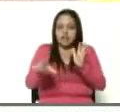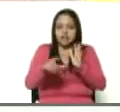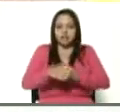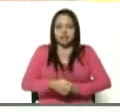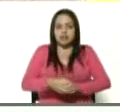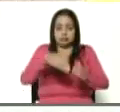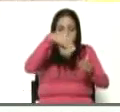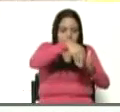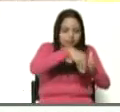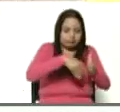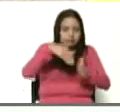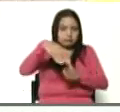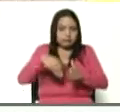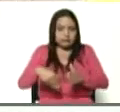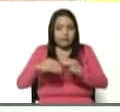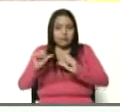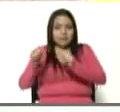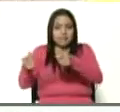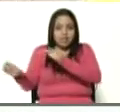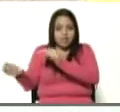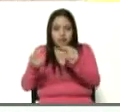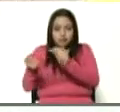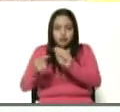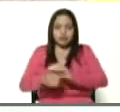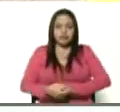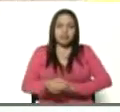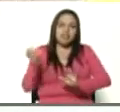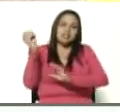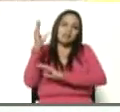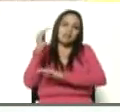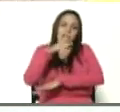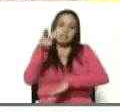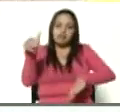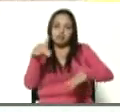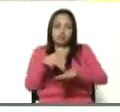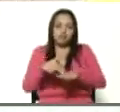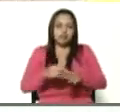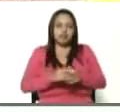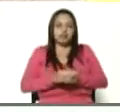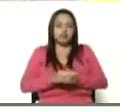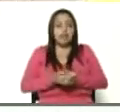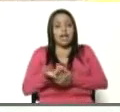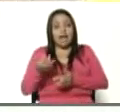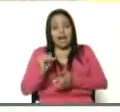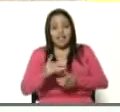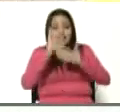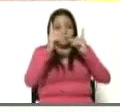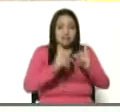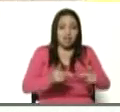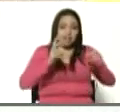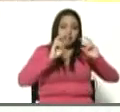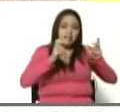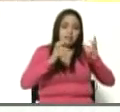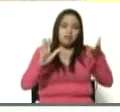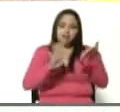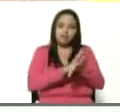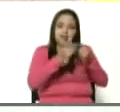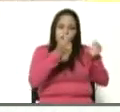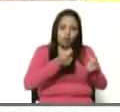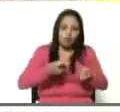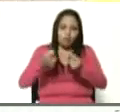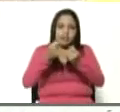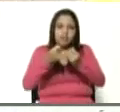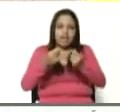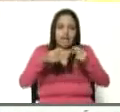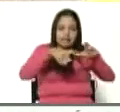portafolio de debates. La Asamblea Nacional que está dedicada a los temas de la economía, de